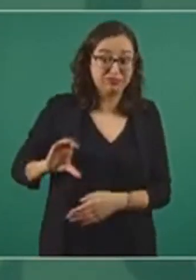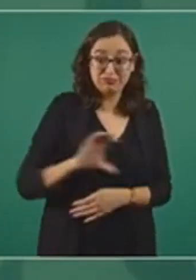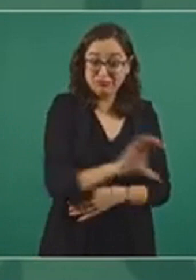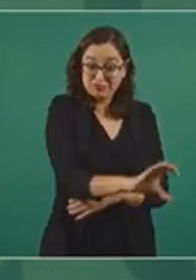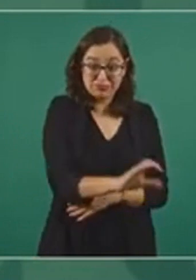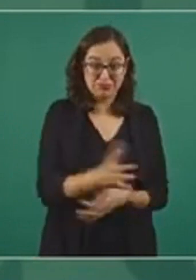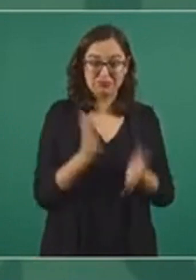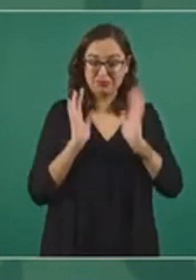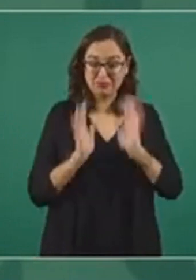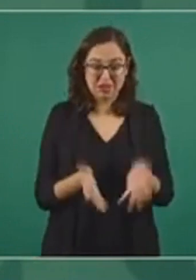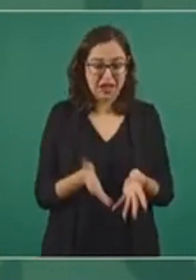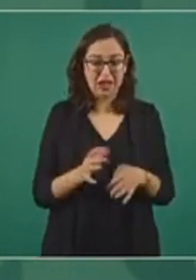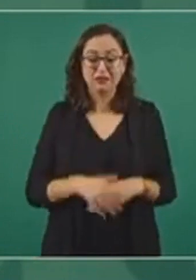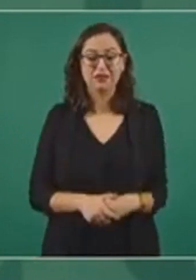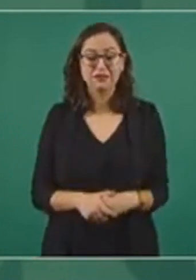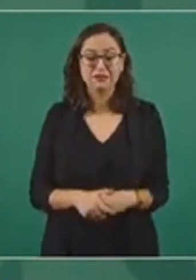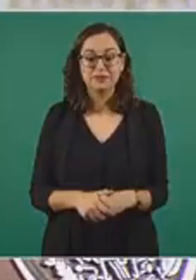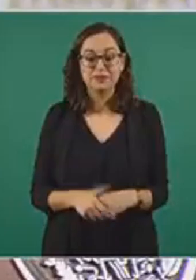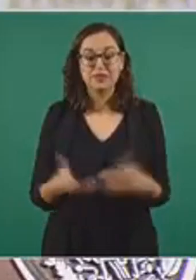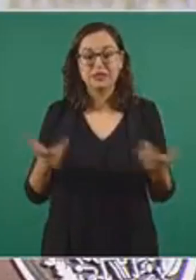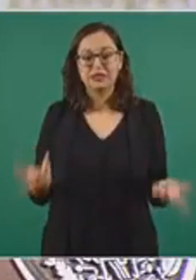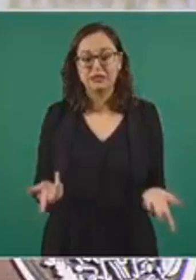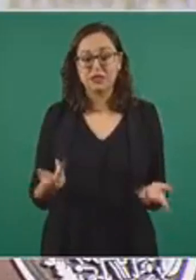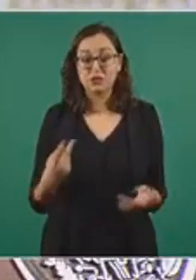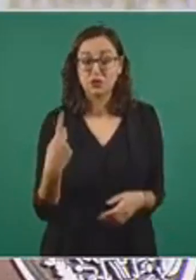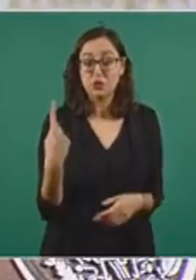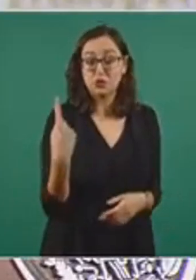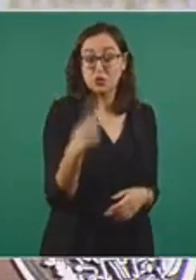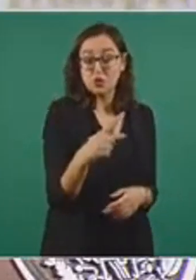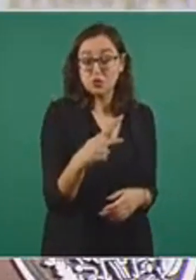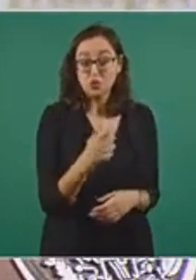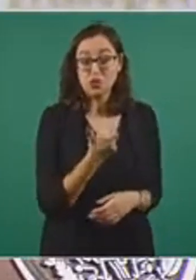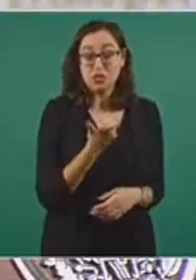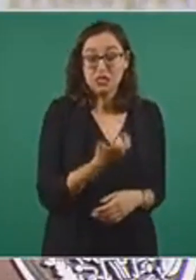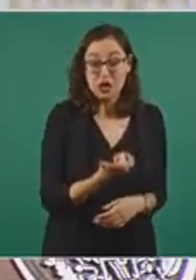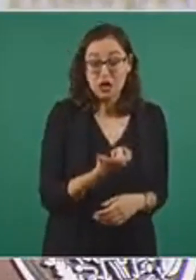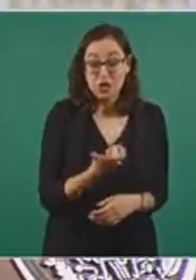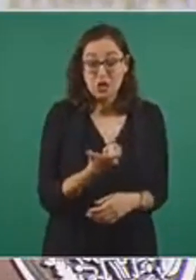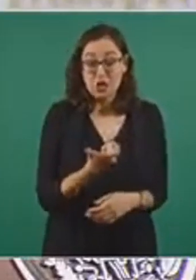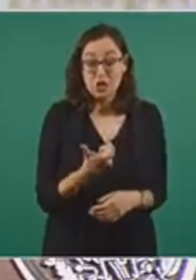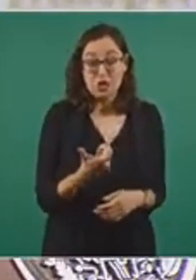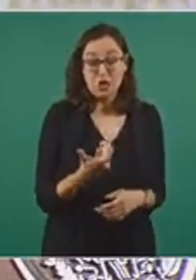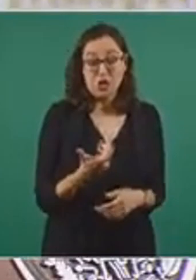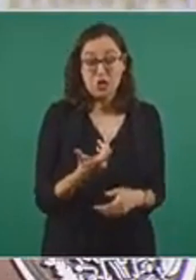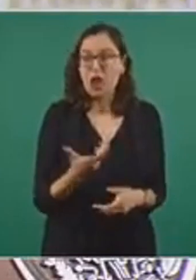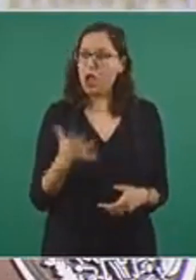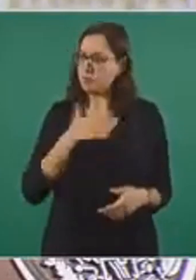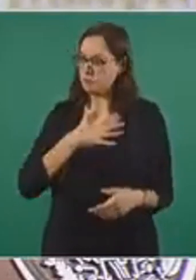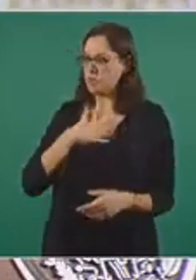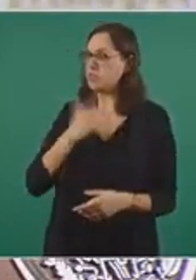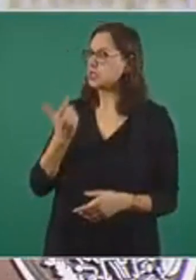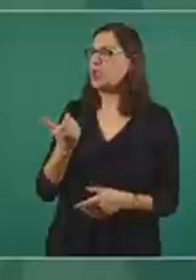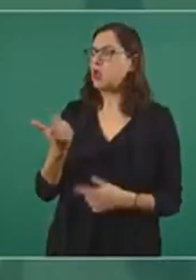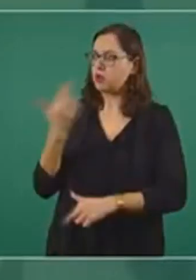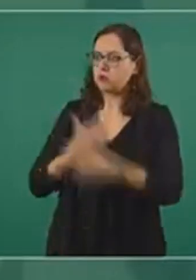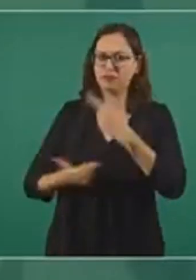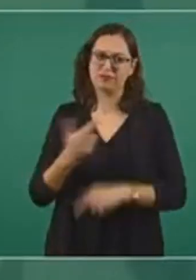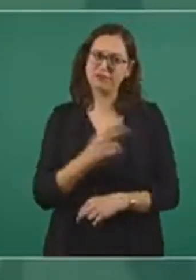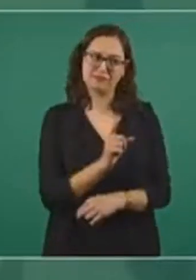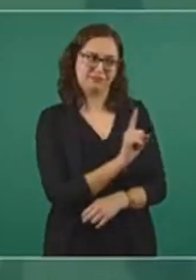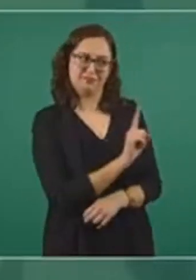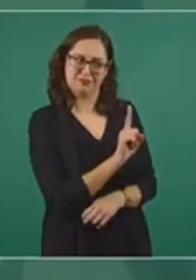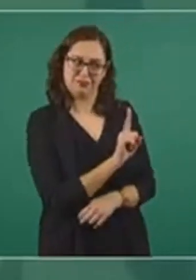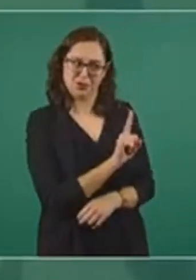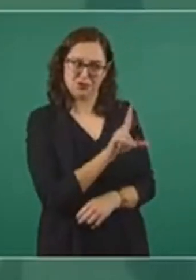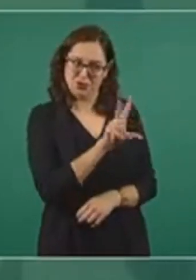acumulando. No es que sea su dinero y ahora qué vamos a hacer, regrésenmelo, es mi dinero. No, es